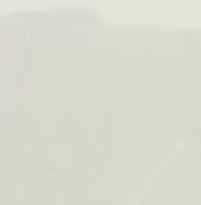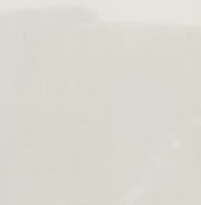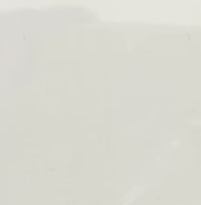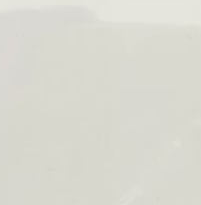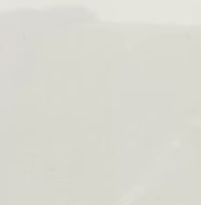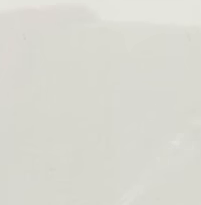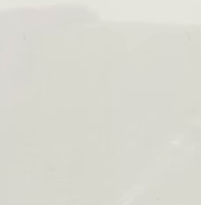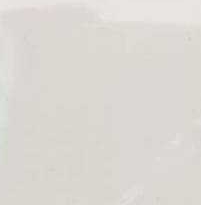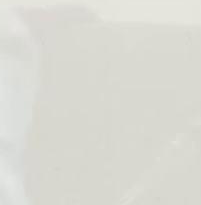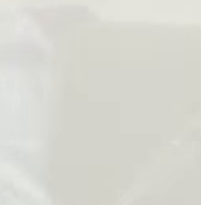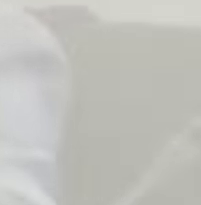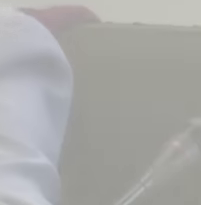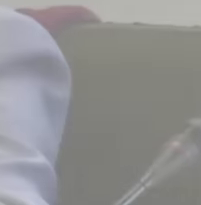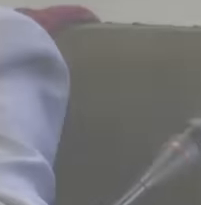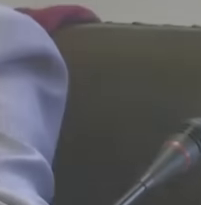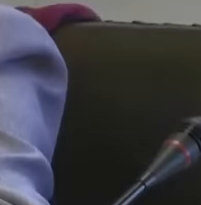Thank